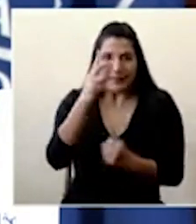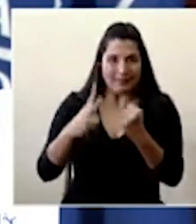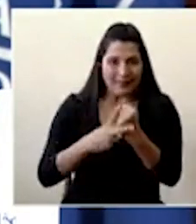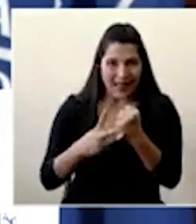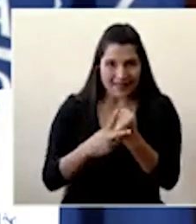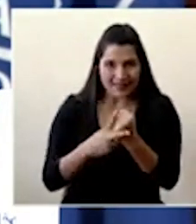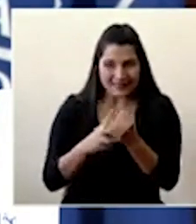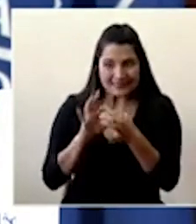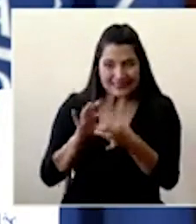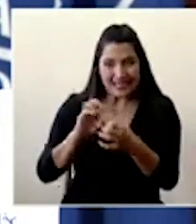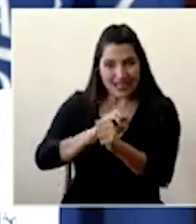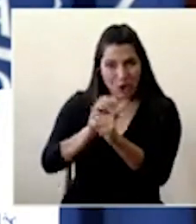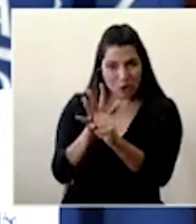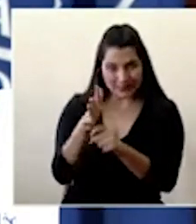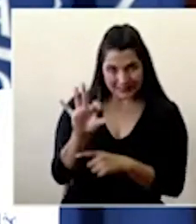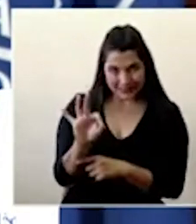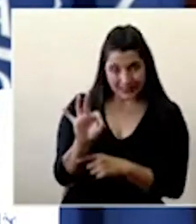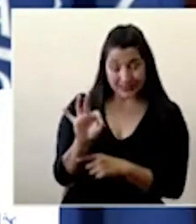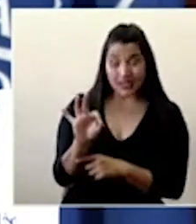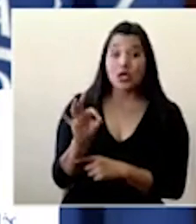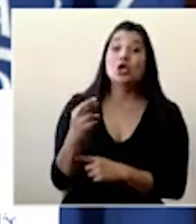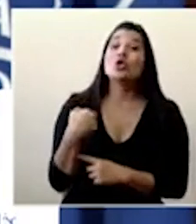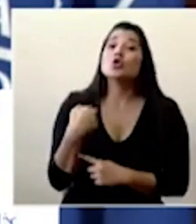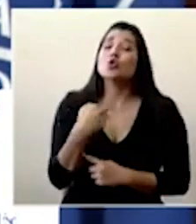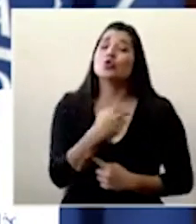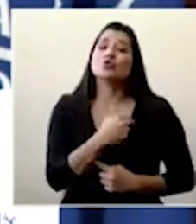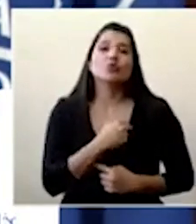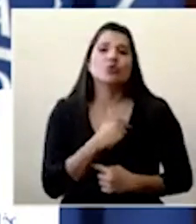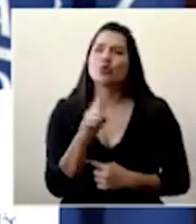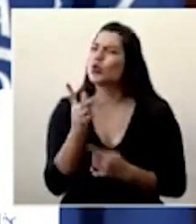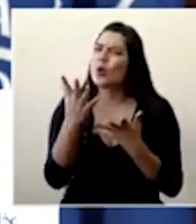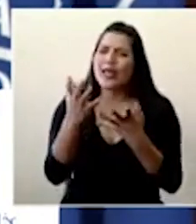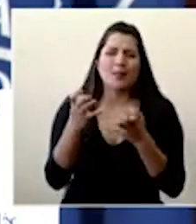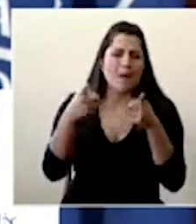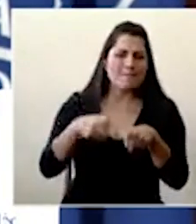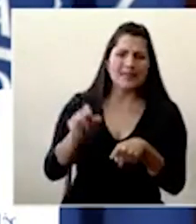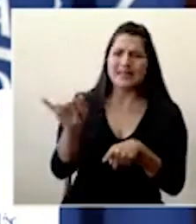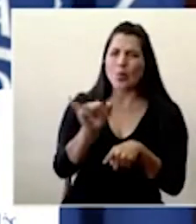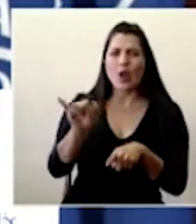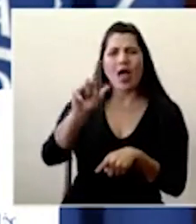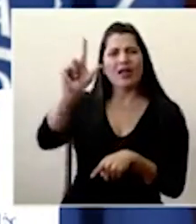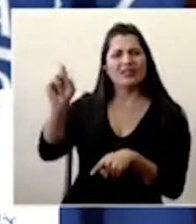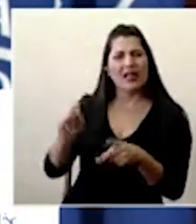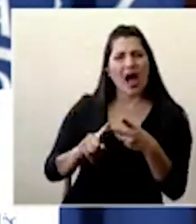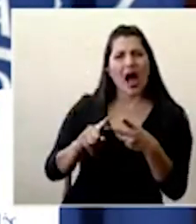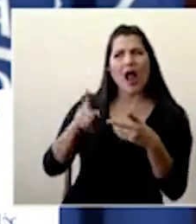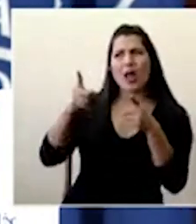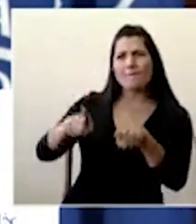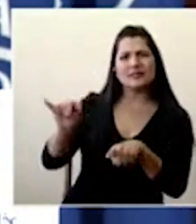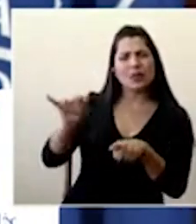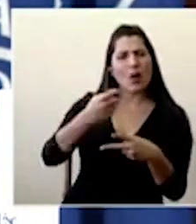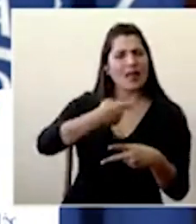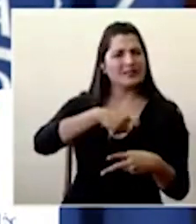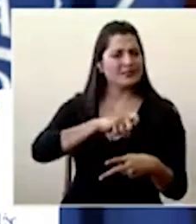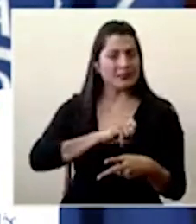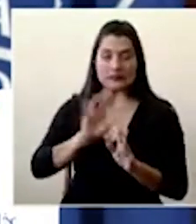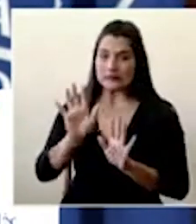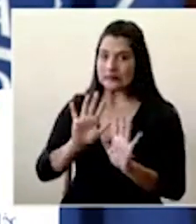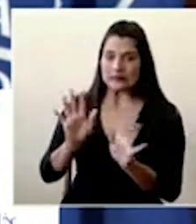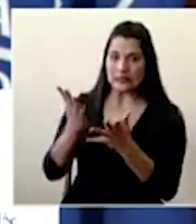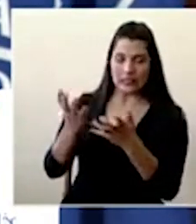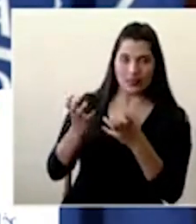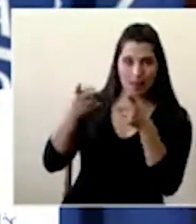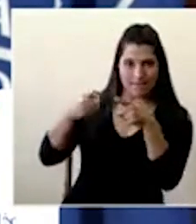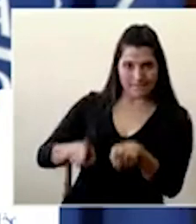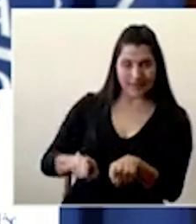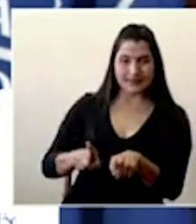nosotros nos basamos mucho y sobre todo estamos previniendo para no tener los escenarios que han tenido Italia o España o que incluso se están ya